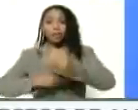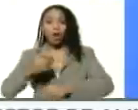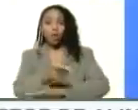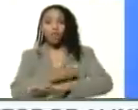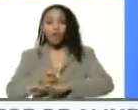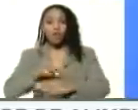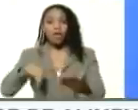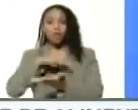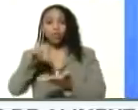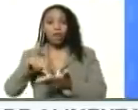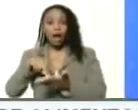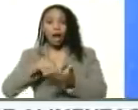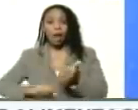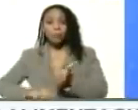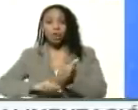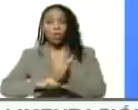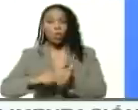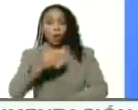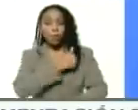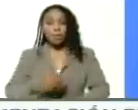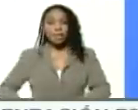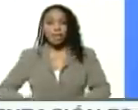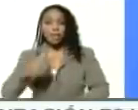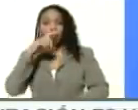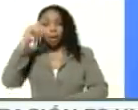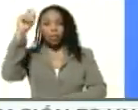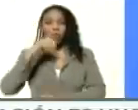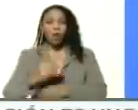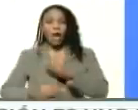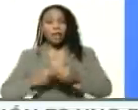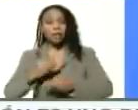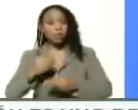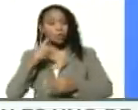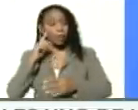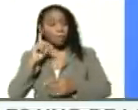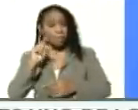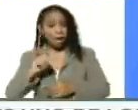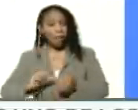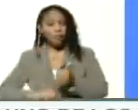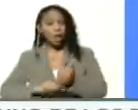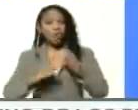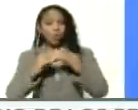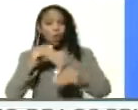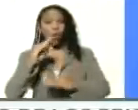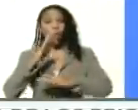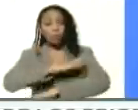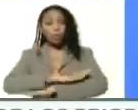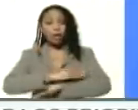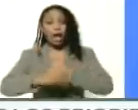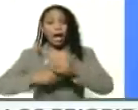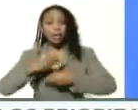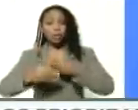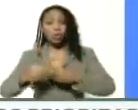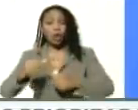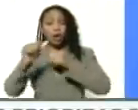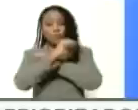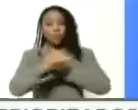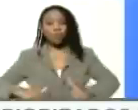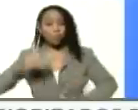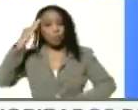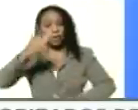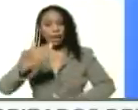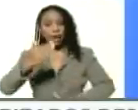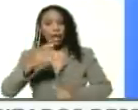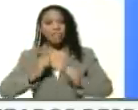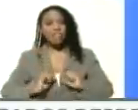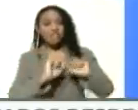Nacional, presidido por supuesto por el Presidente Nicolás Maduro y además respaldaba todas las acciones que ha ejecutado la Fuerza Armada Nacional Bolivariana